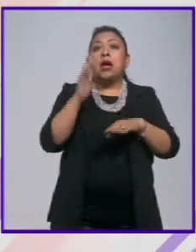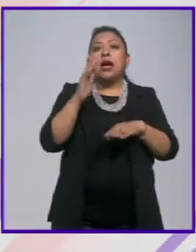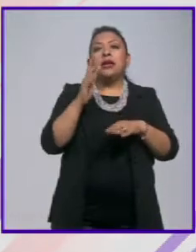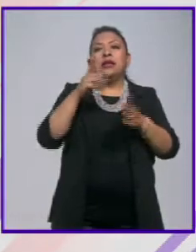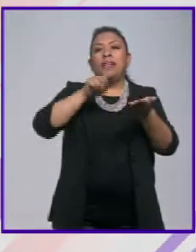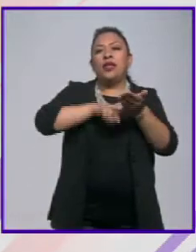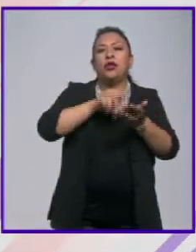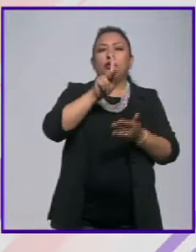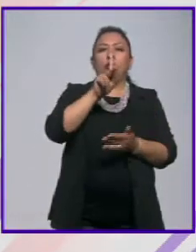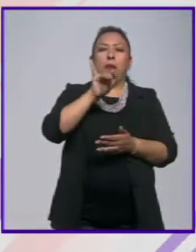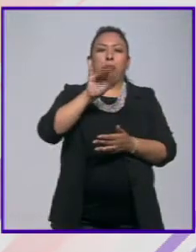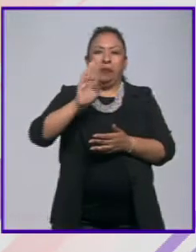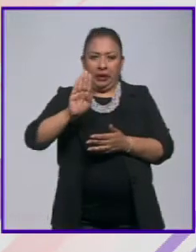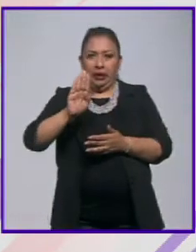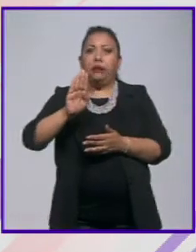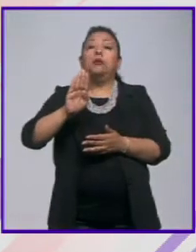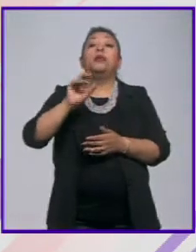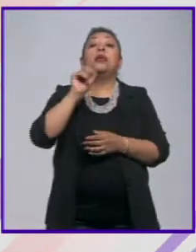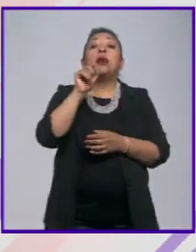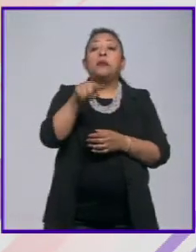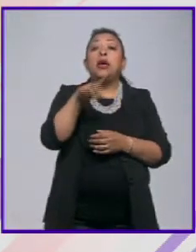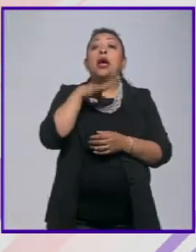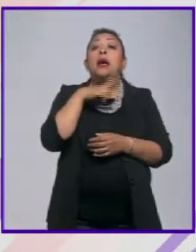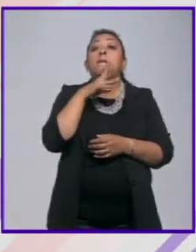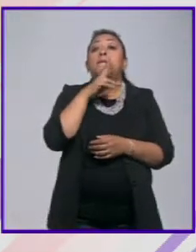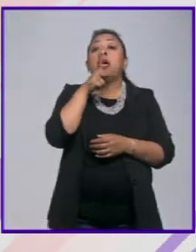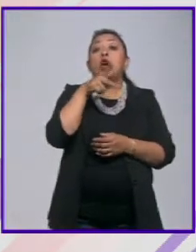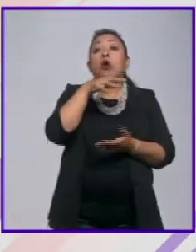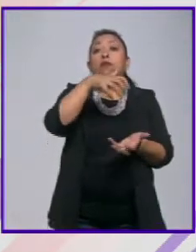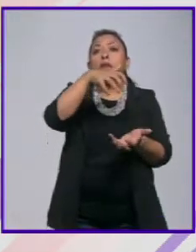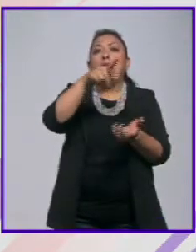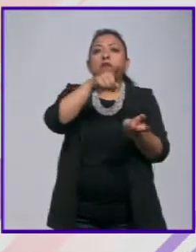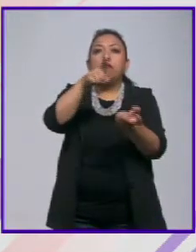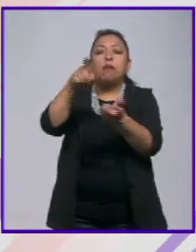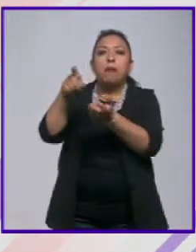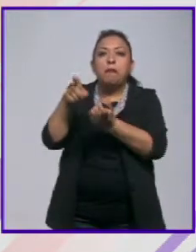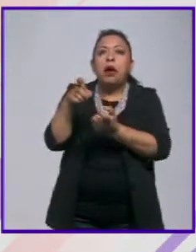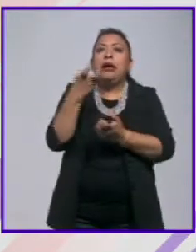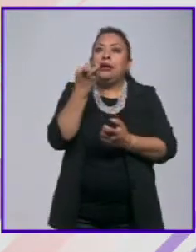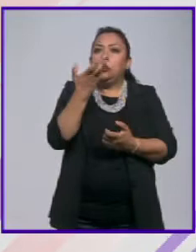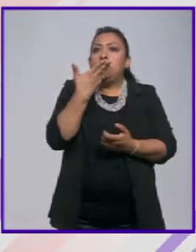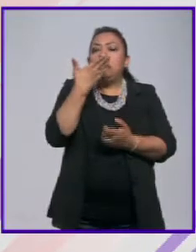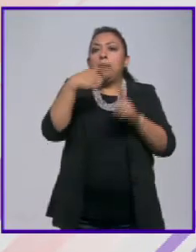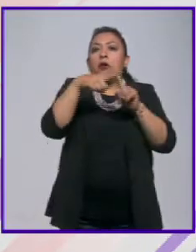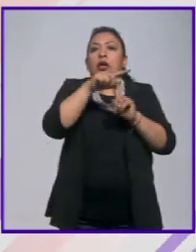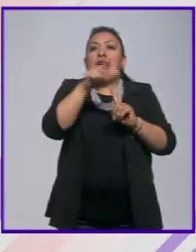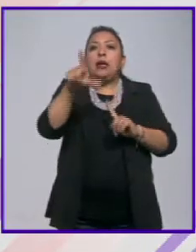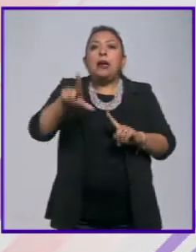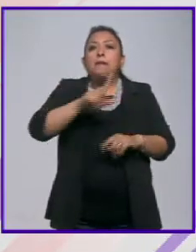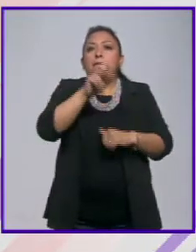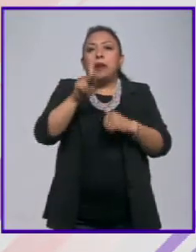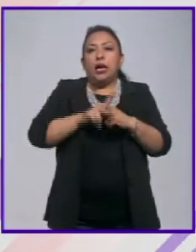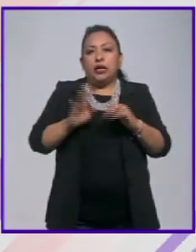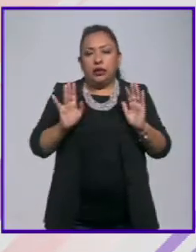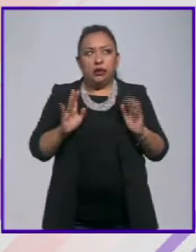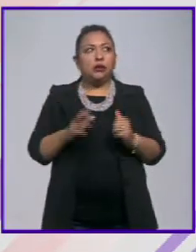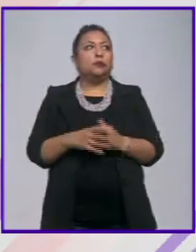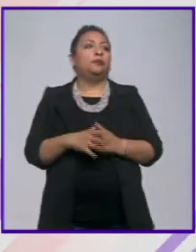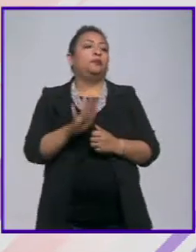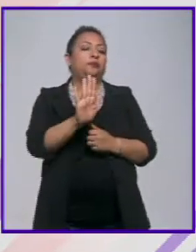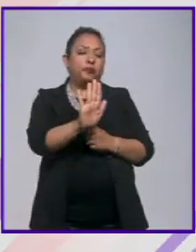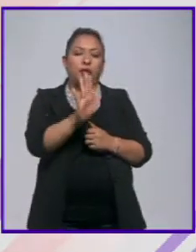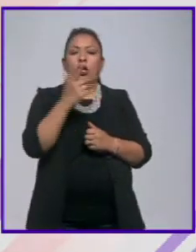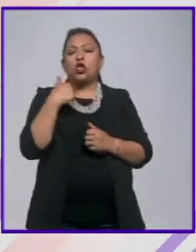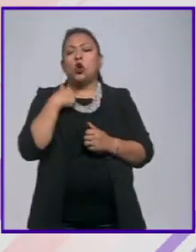el Producto Interno Bruto logras una mayor recaudación es bueno para el Estado tener estímulos fiscales es alguien